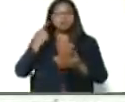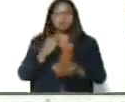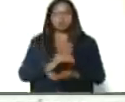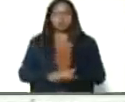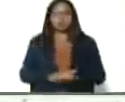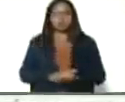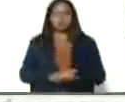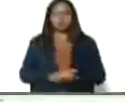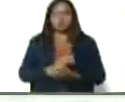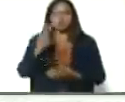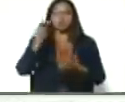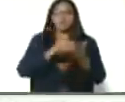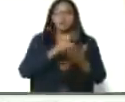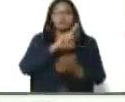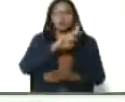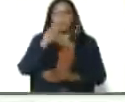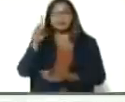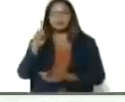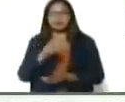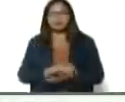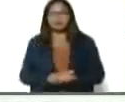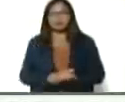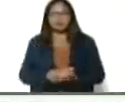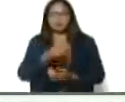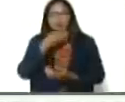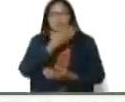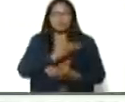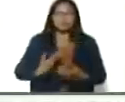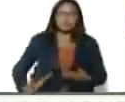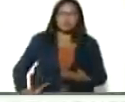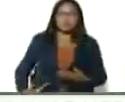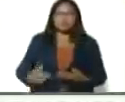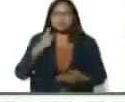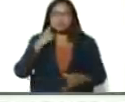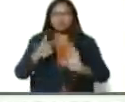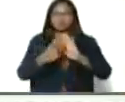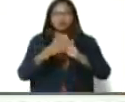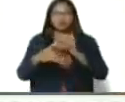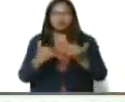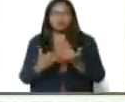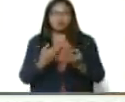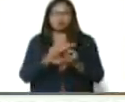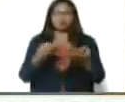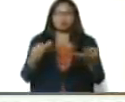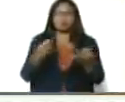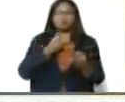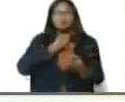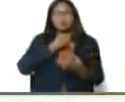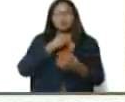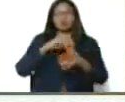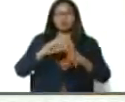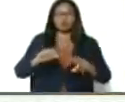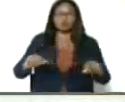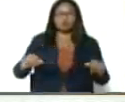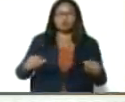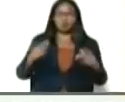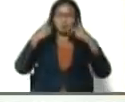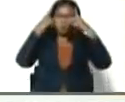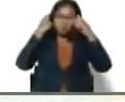2020-2021. Y bueno, presidente, tanto es así que me encanta el campo, que me formé